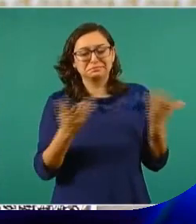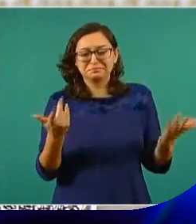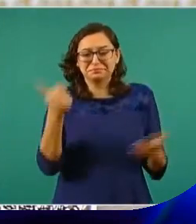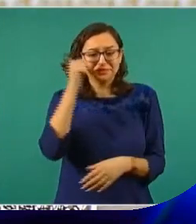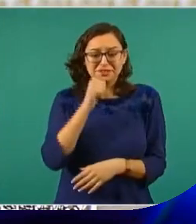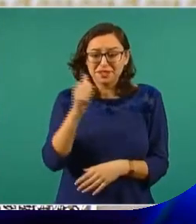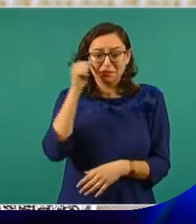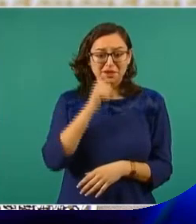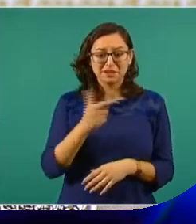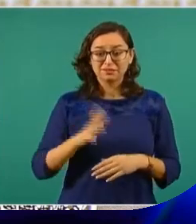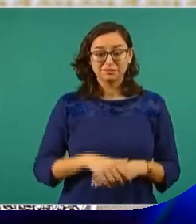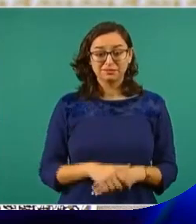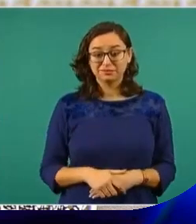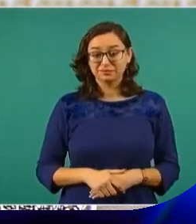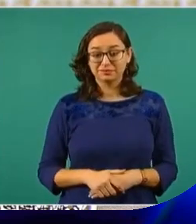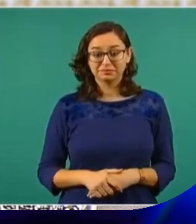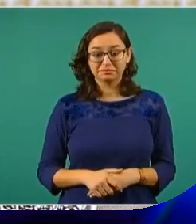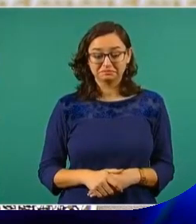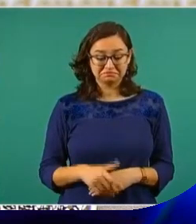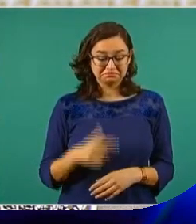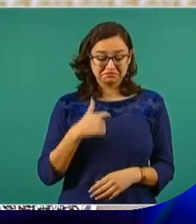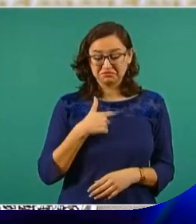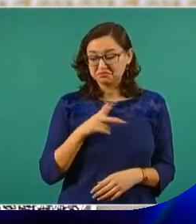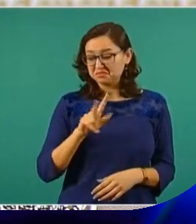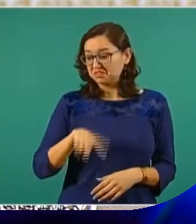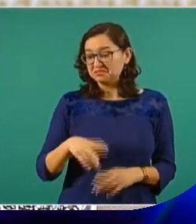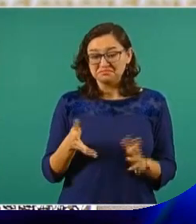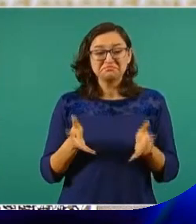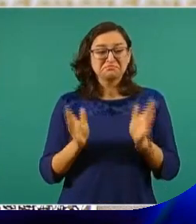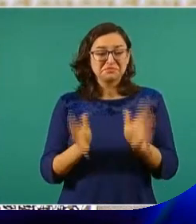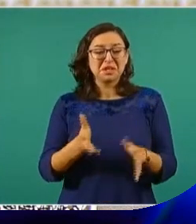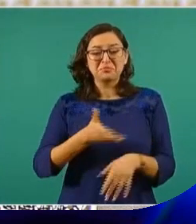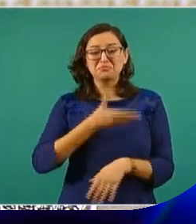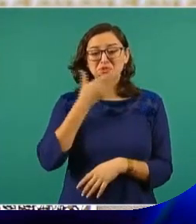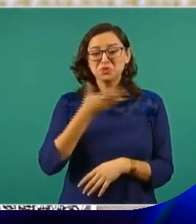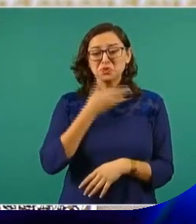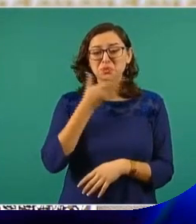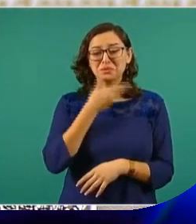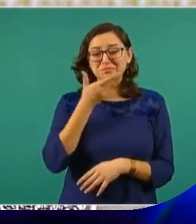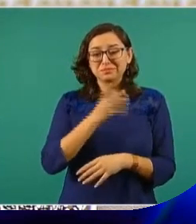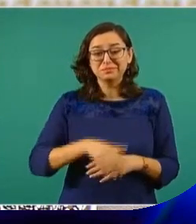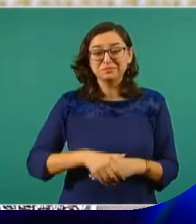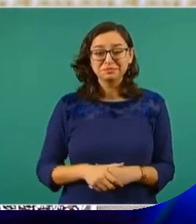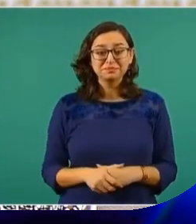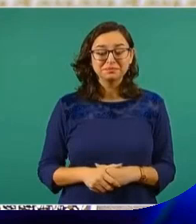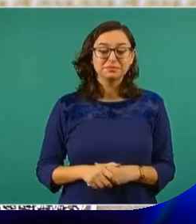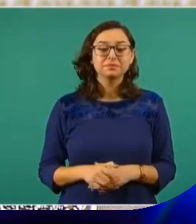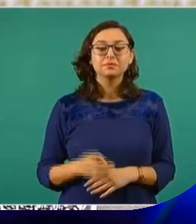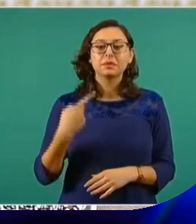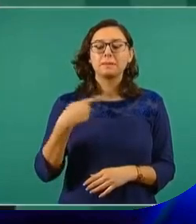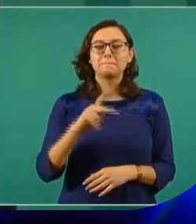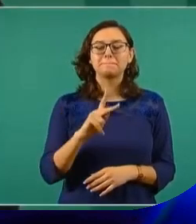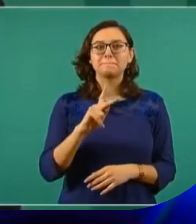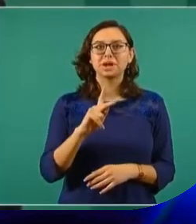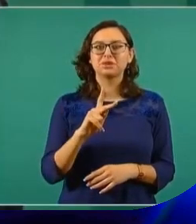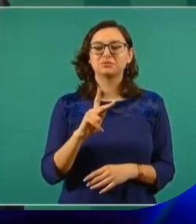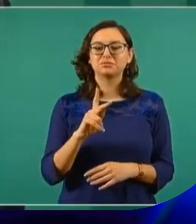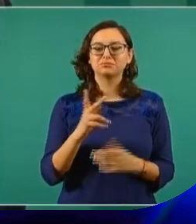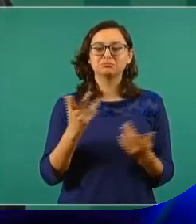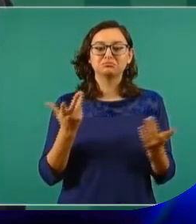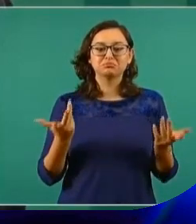Bueno, estamos acostumbrados a esto, pero también siempre hemos salido